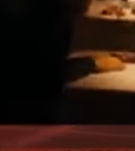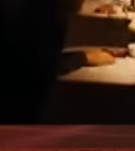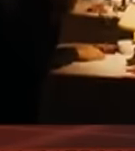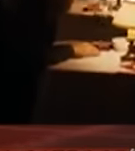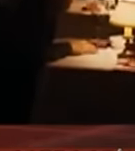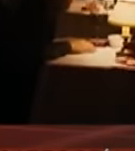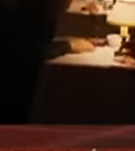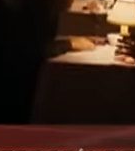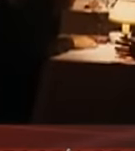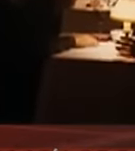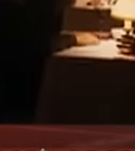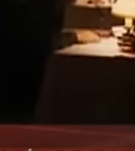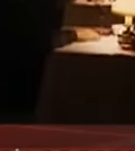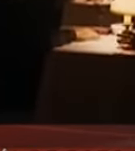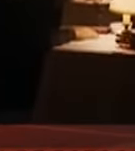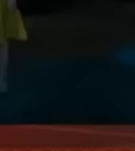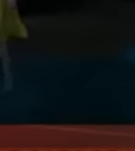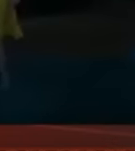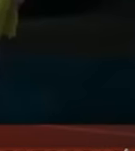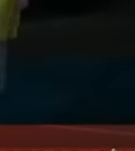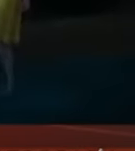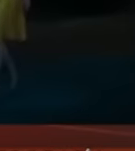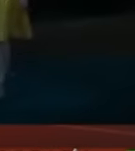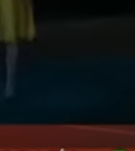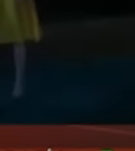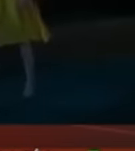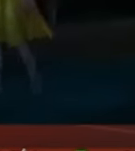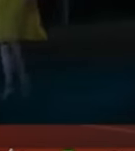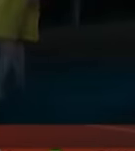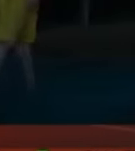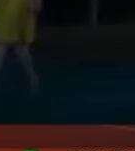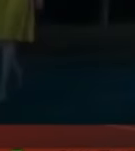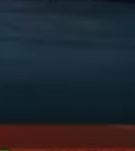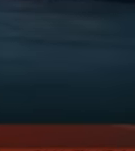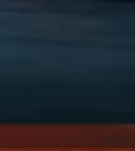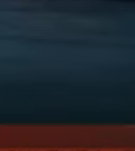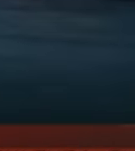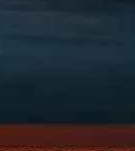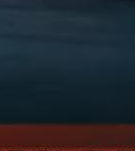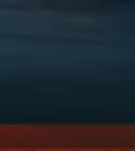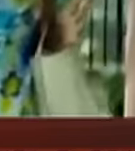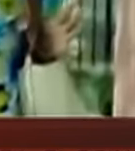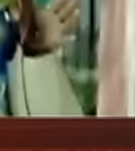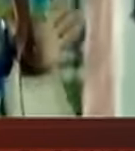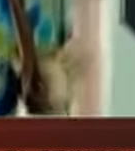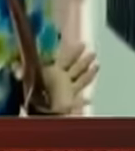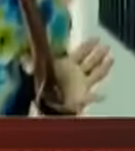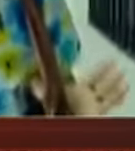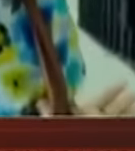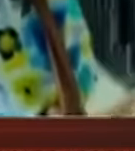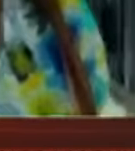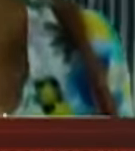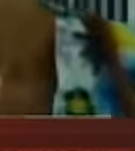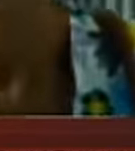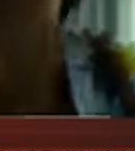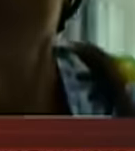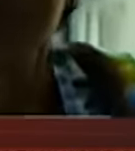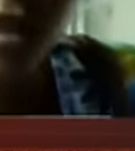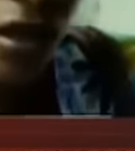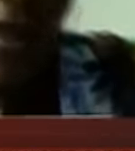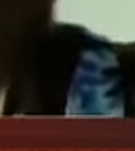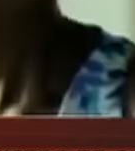por La Malvada y Titanic el filme aspira a llevarse la estatuilla de mejor película categoría en la que competirá con Moonlight